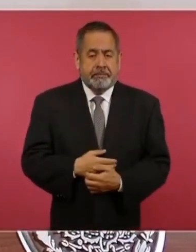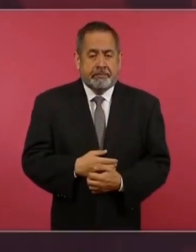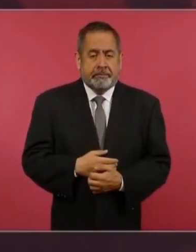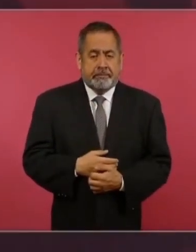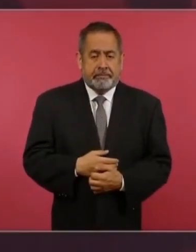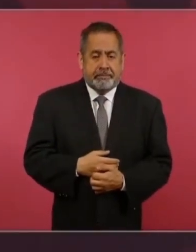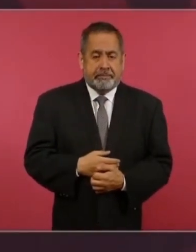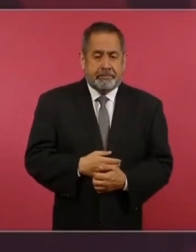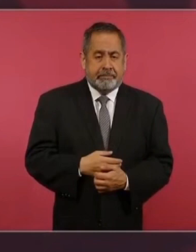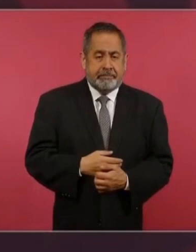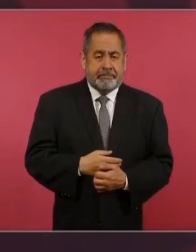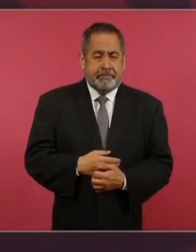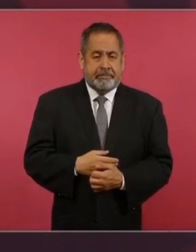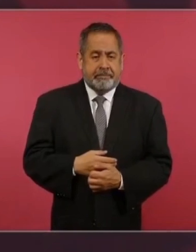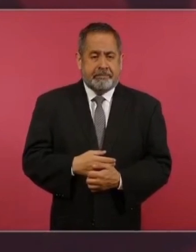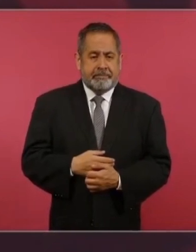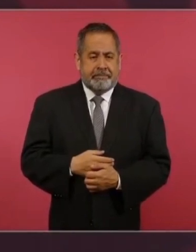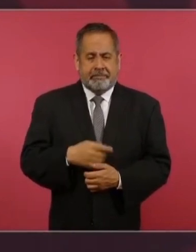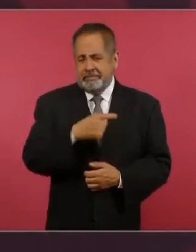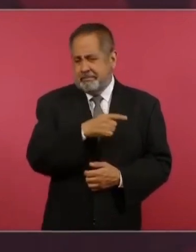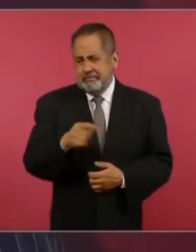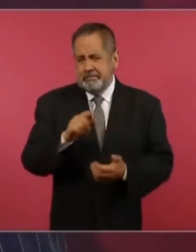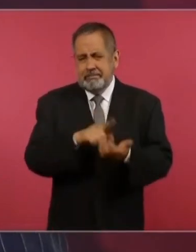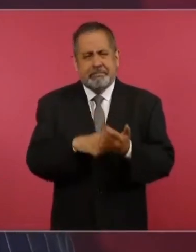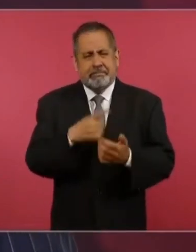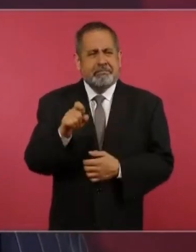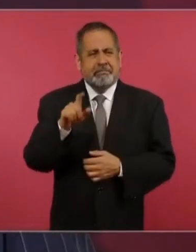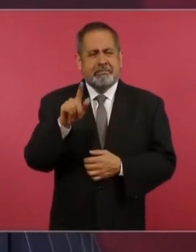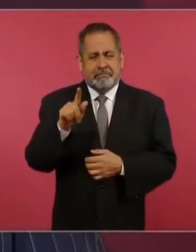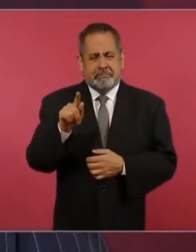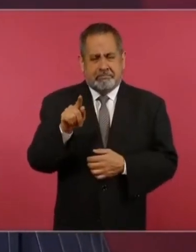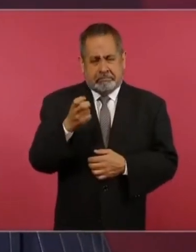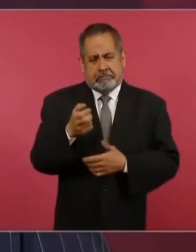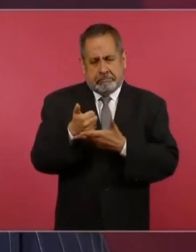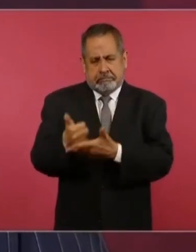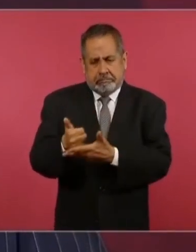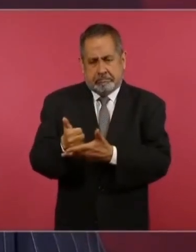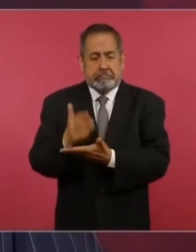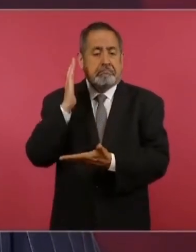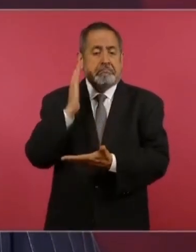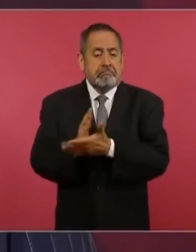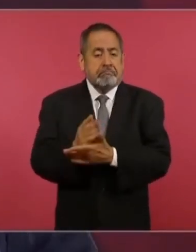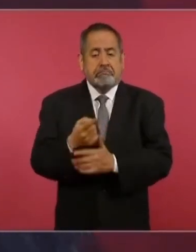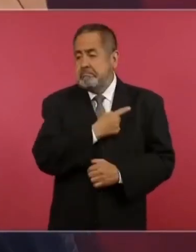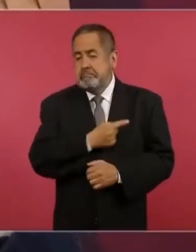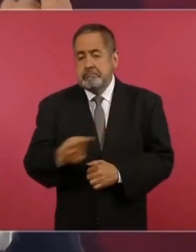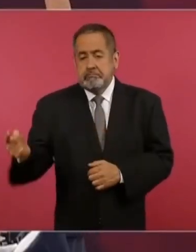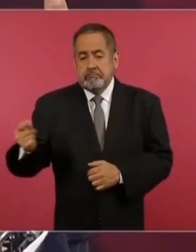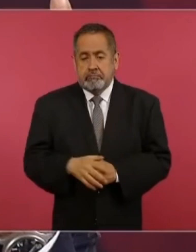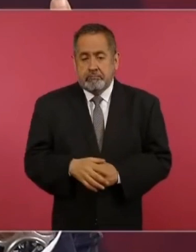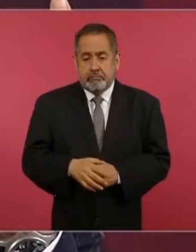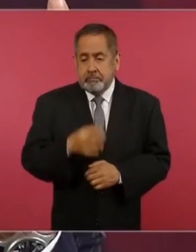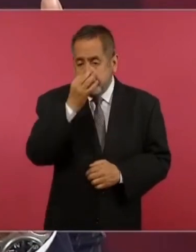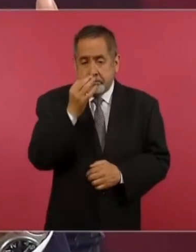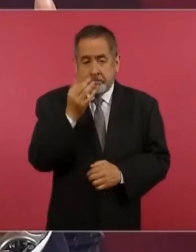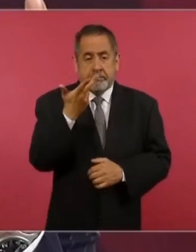el 70, una década